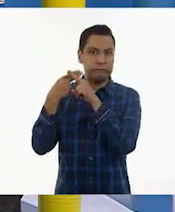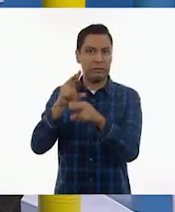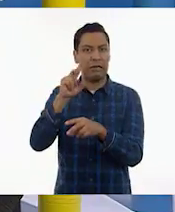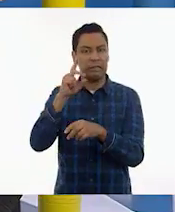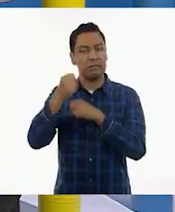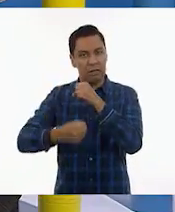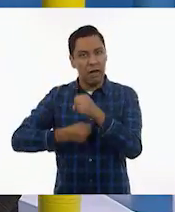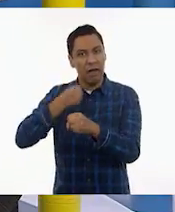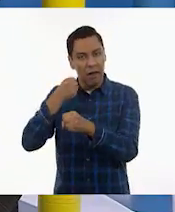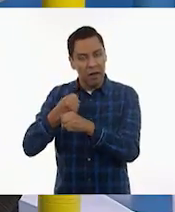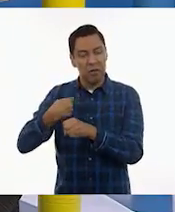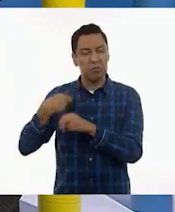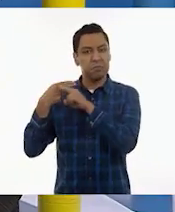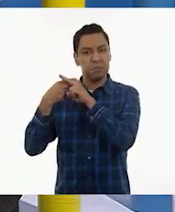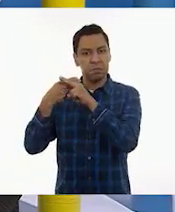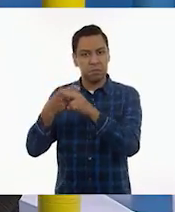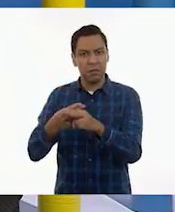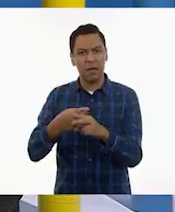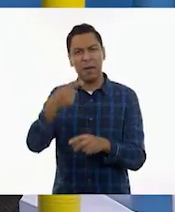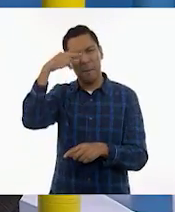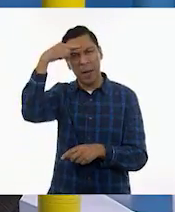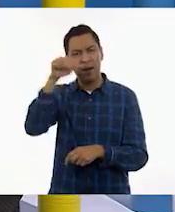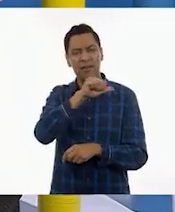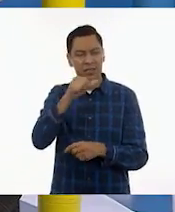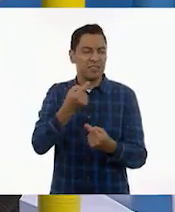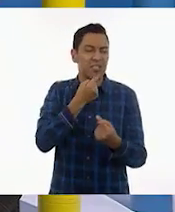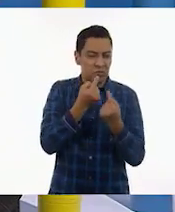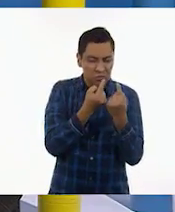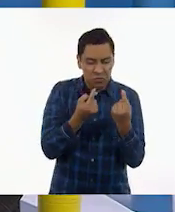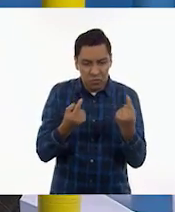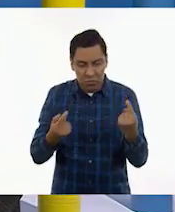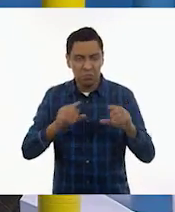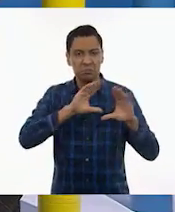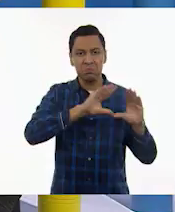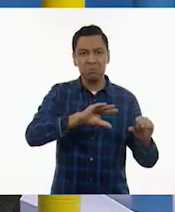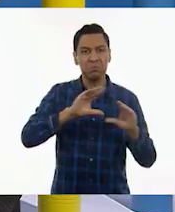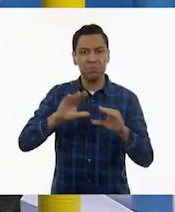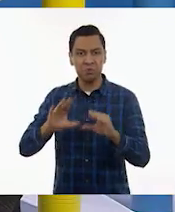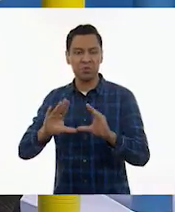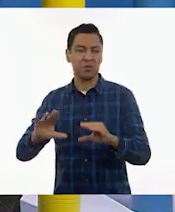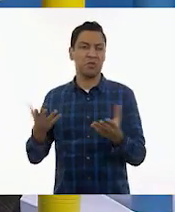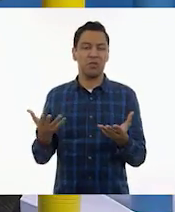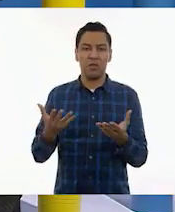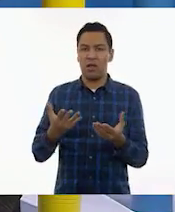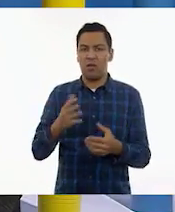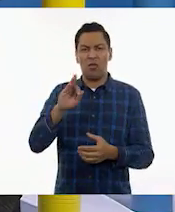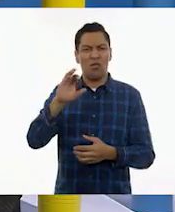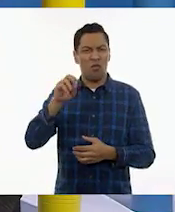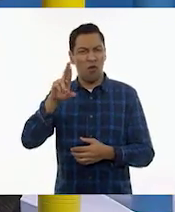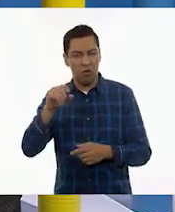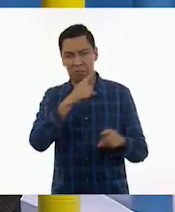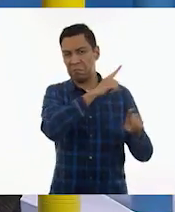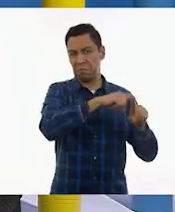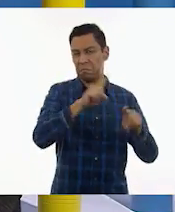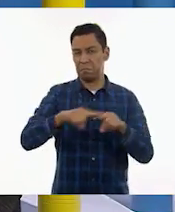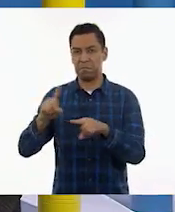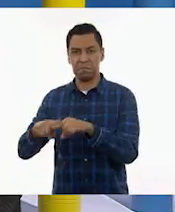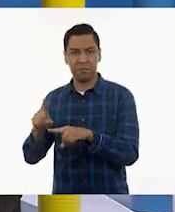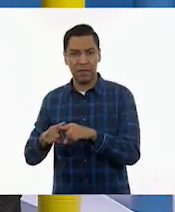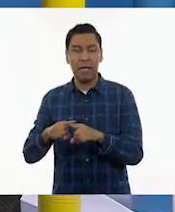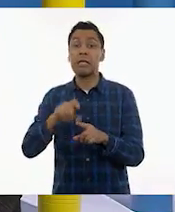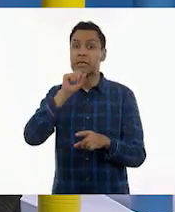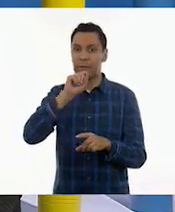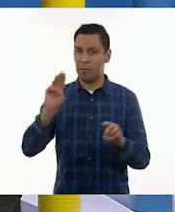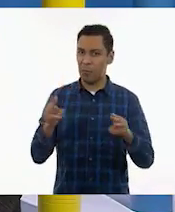para niños en toda la República, dando capacitación y presentándome en diversos foros, haciendo teatro y haciendo